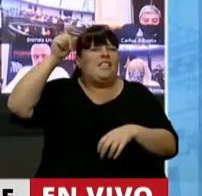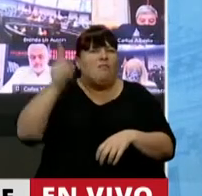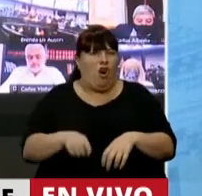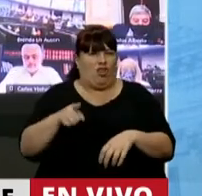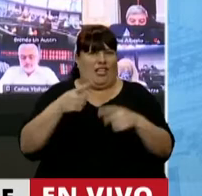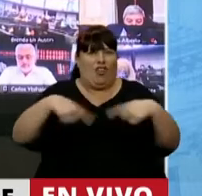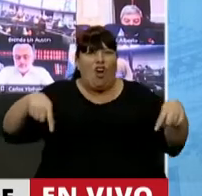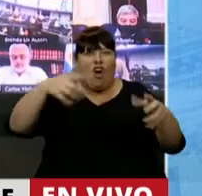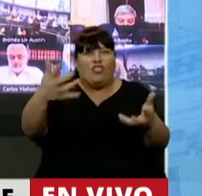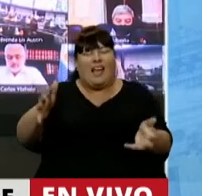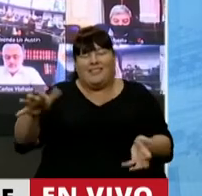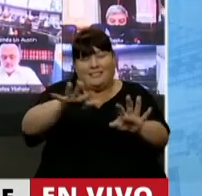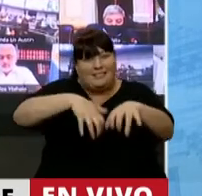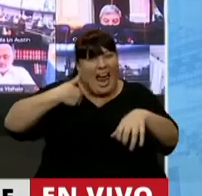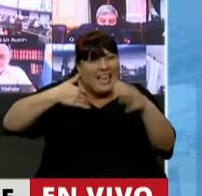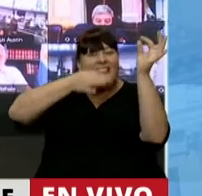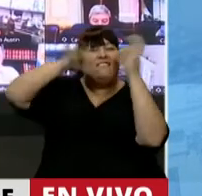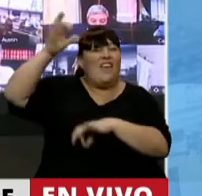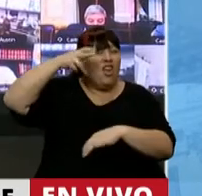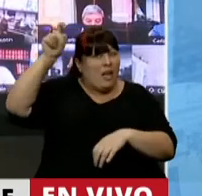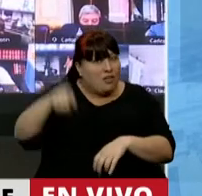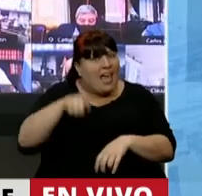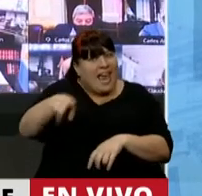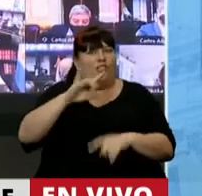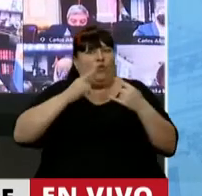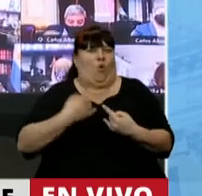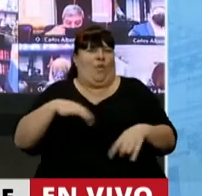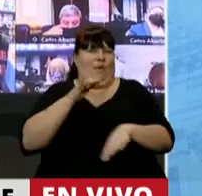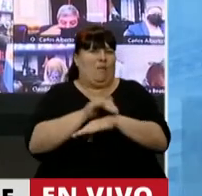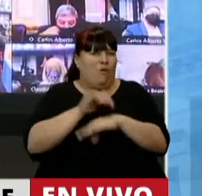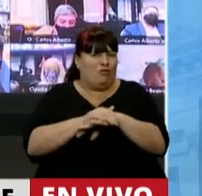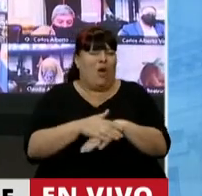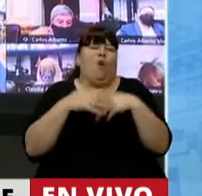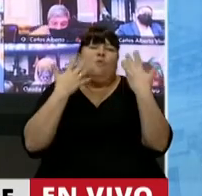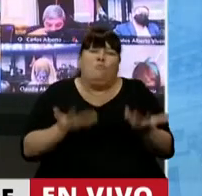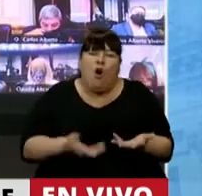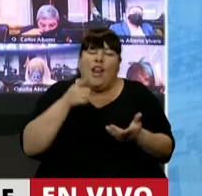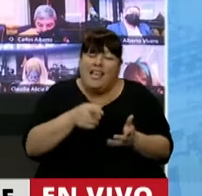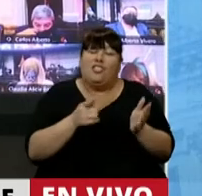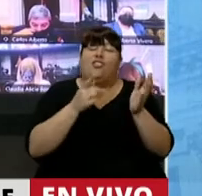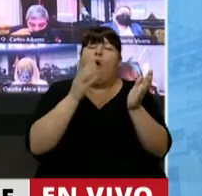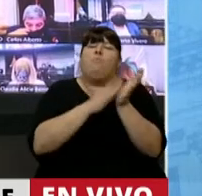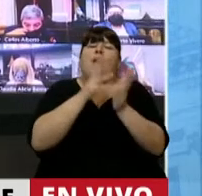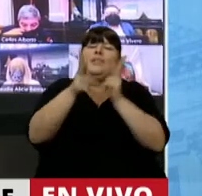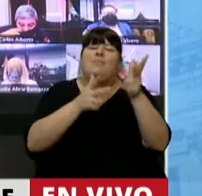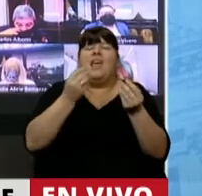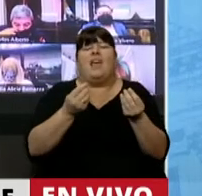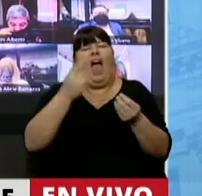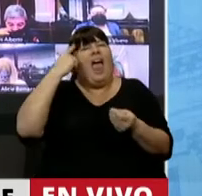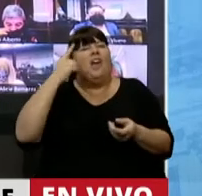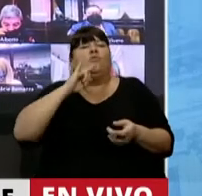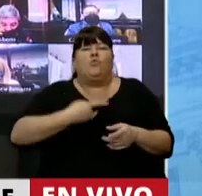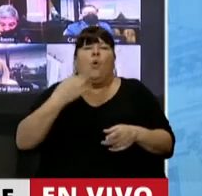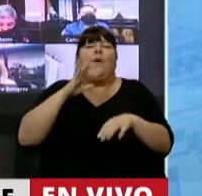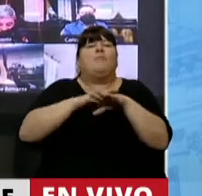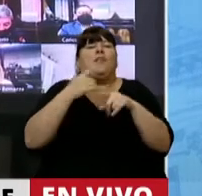% de lo que sale en la Argentina. De esos tenemos que hacernos cargo. Por eso esto se fundamenta en esta idea de hacernos